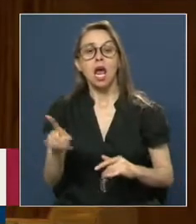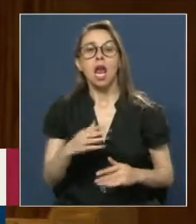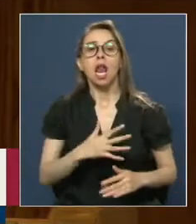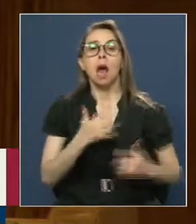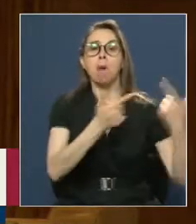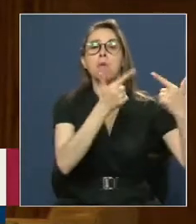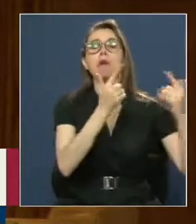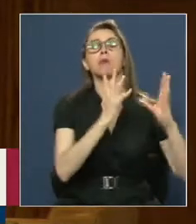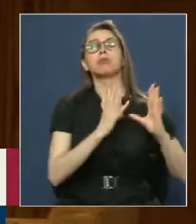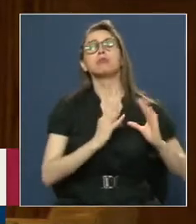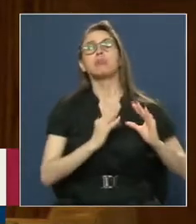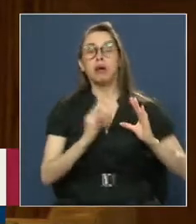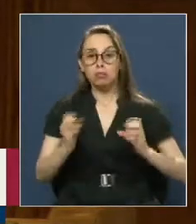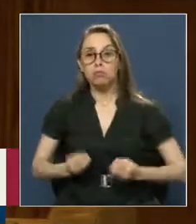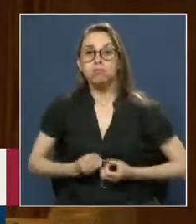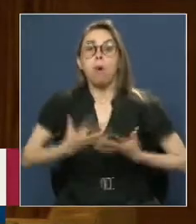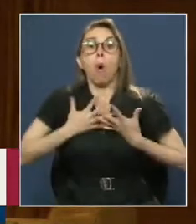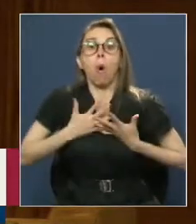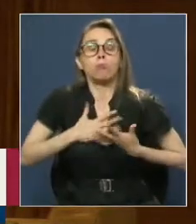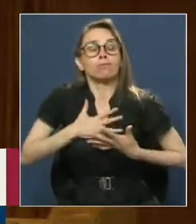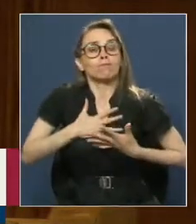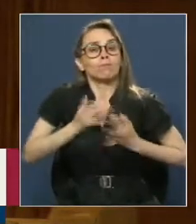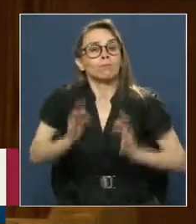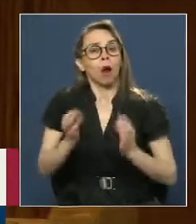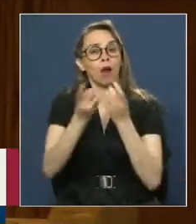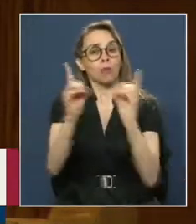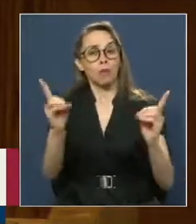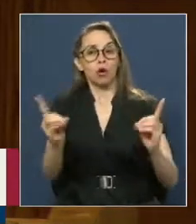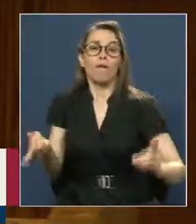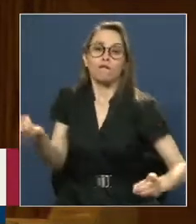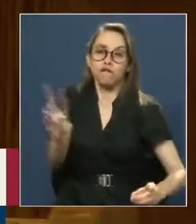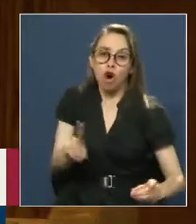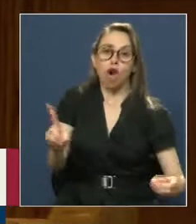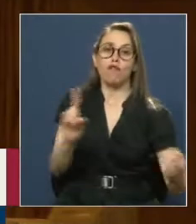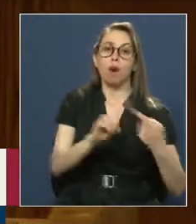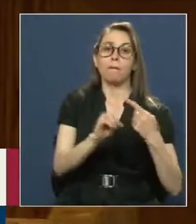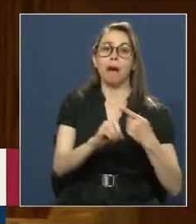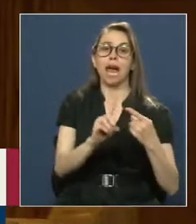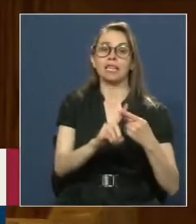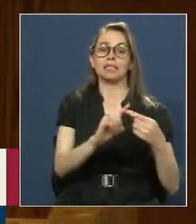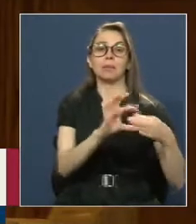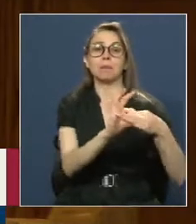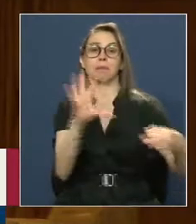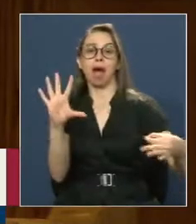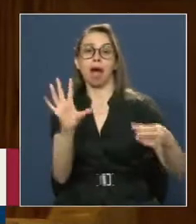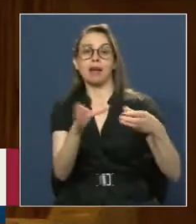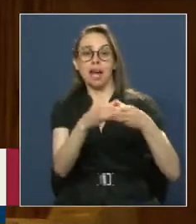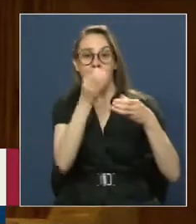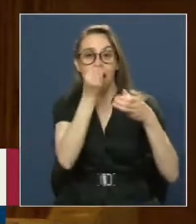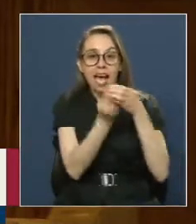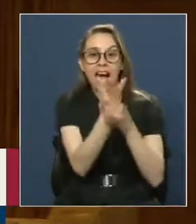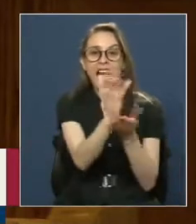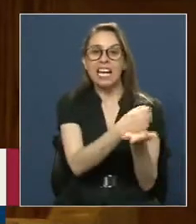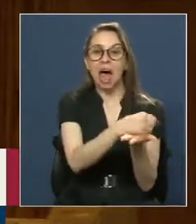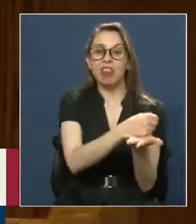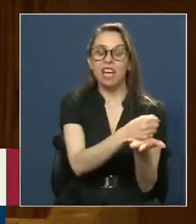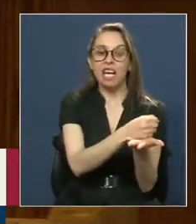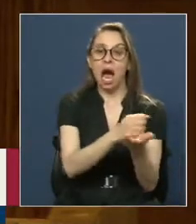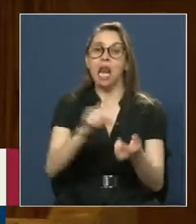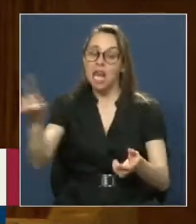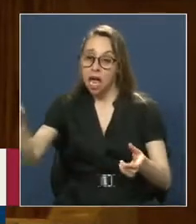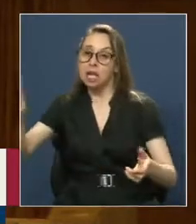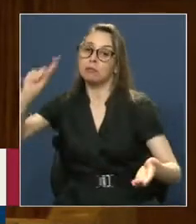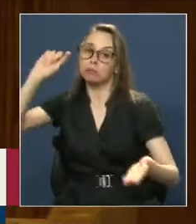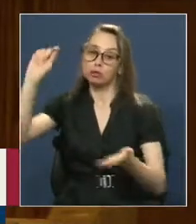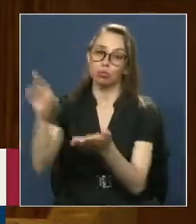Vocación Democrática Volviendo Al partido Radical Del que Se había Desligado Poniéndose En las filas